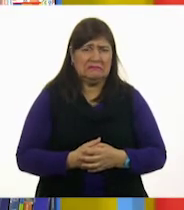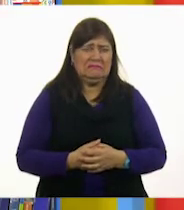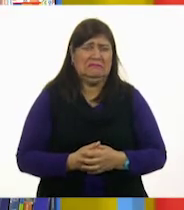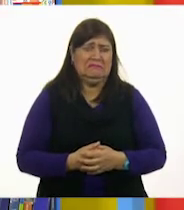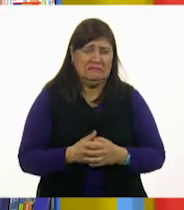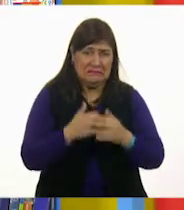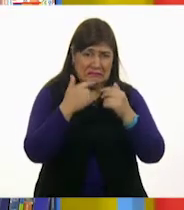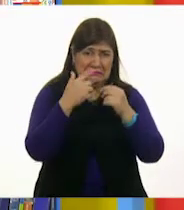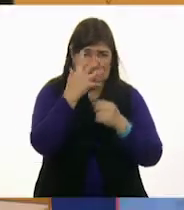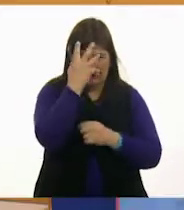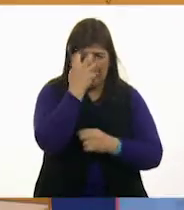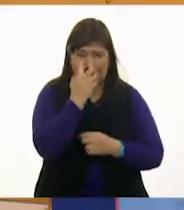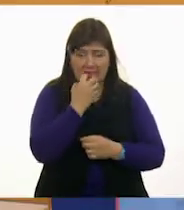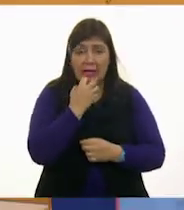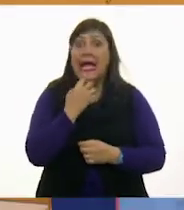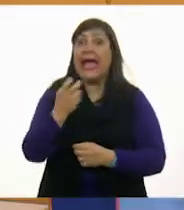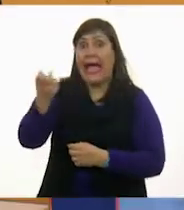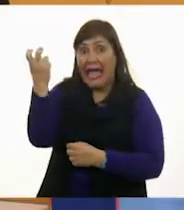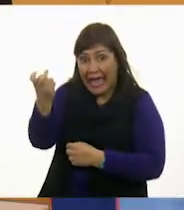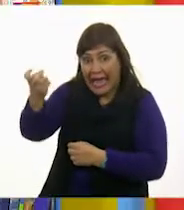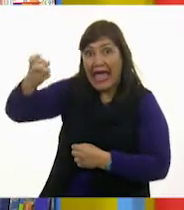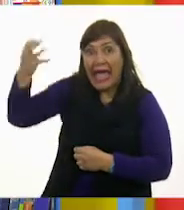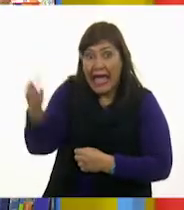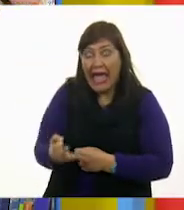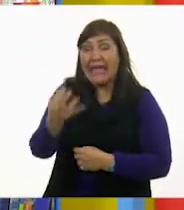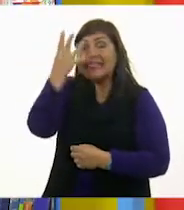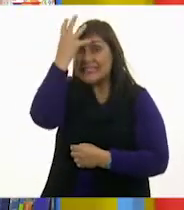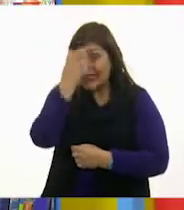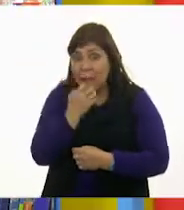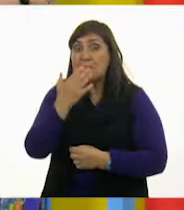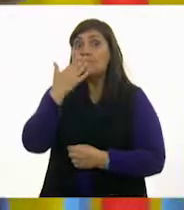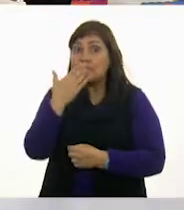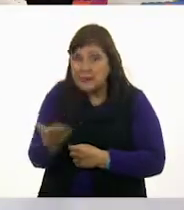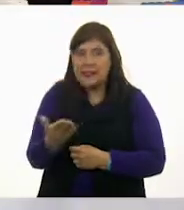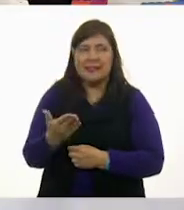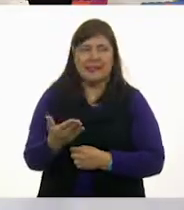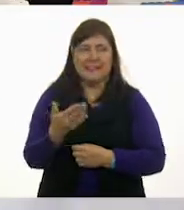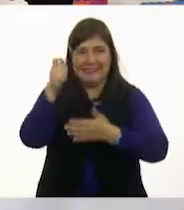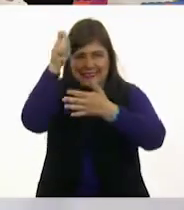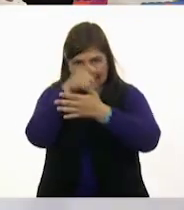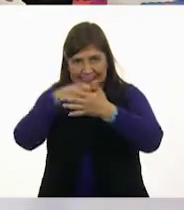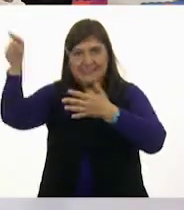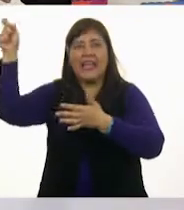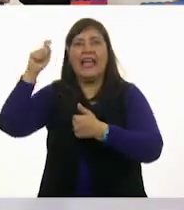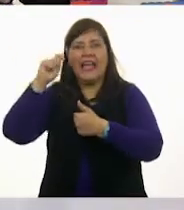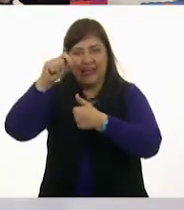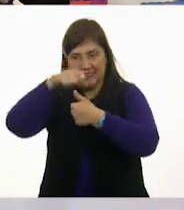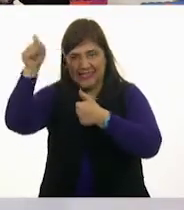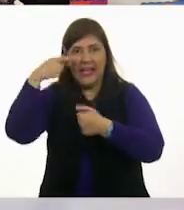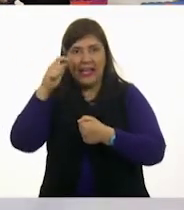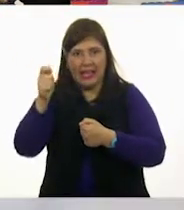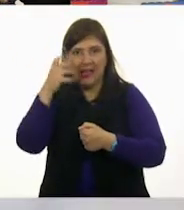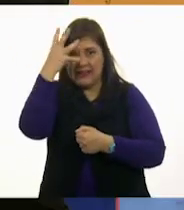¿Tristeza? ¡Tristeza! ¡Correcto, Oscar! ¡Muy bien! Palomea la tristeza.